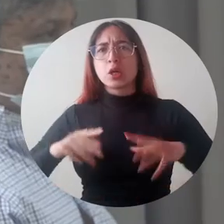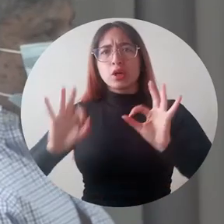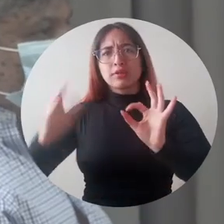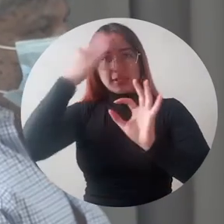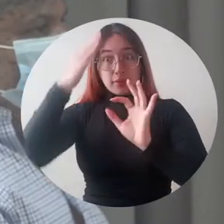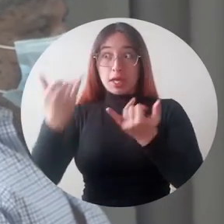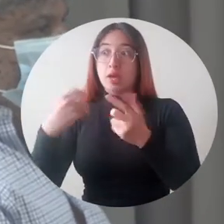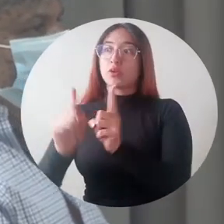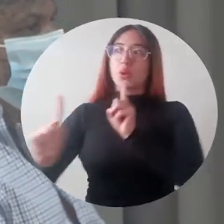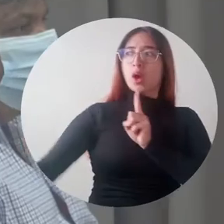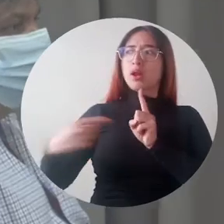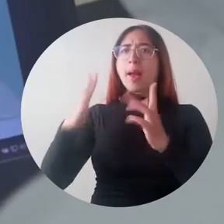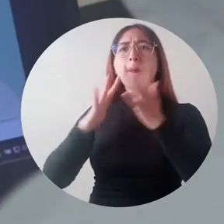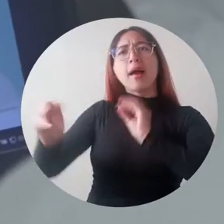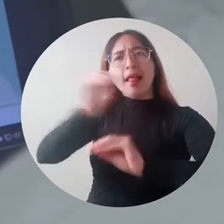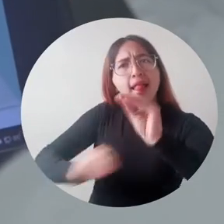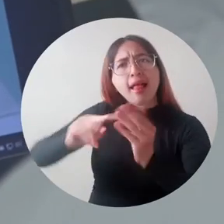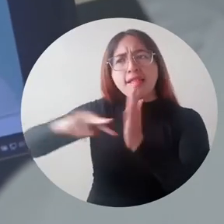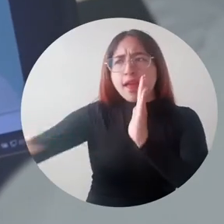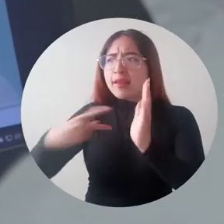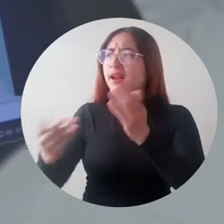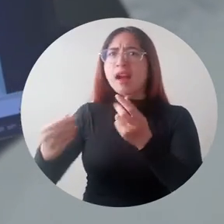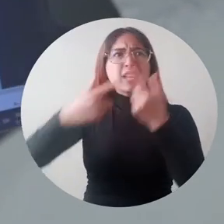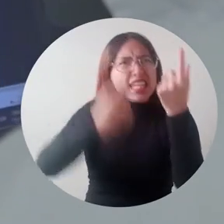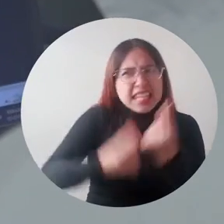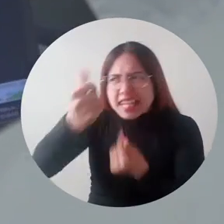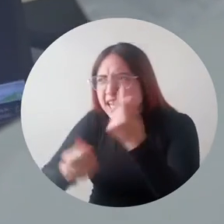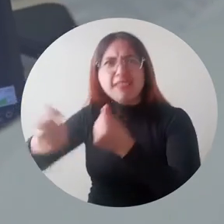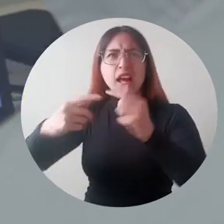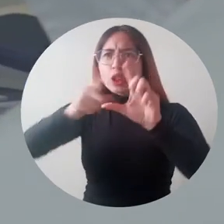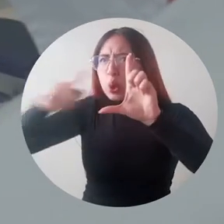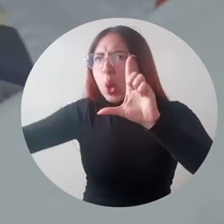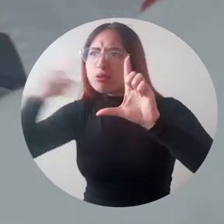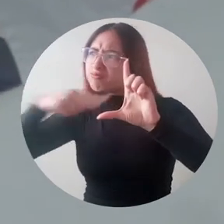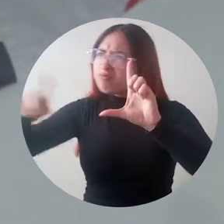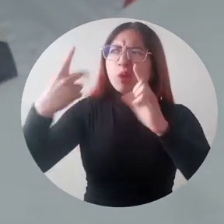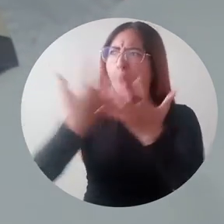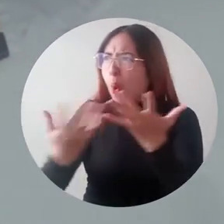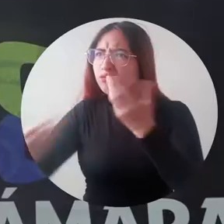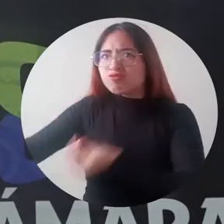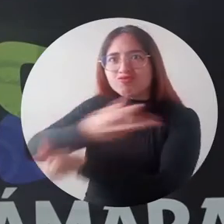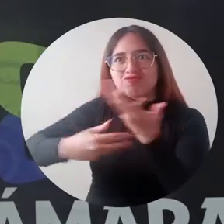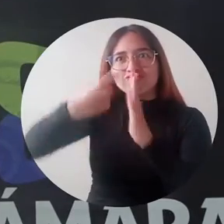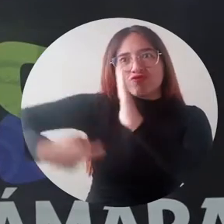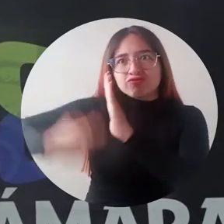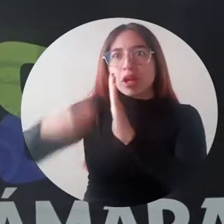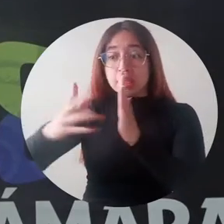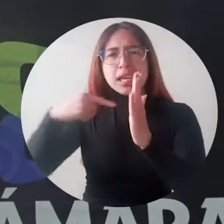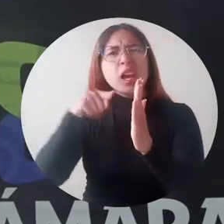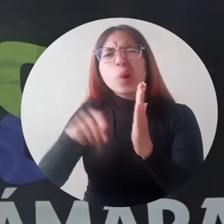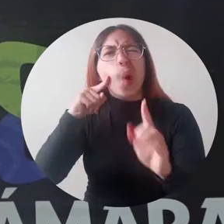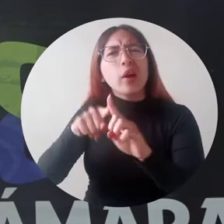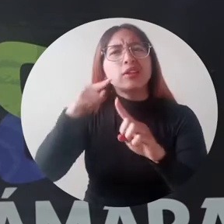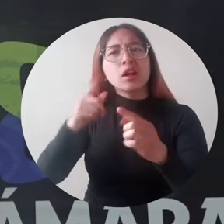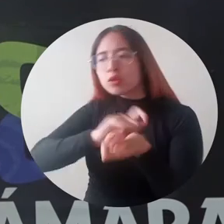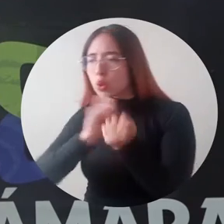instancias del nivel técnico, corroborábamos y cruzábamos las cifras, corregíamos lo que había lugar y todo esto además responde a una metodología